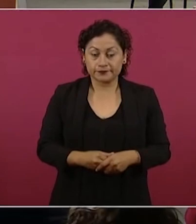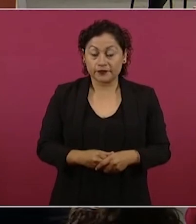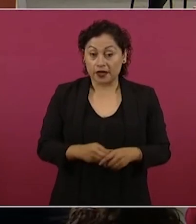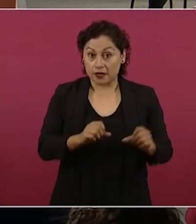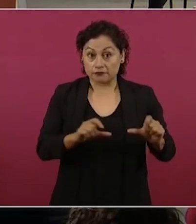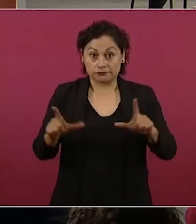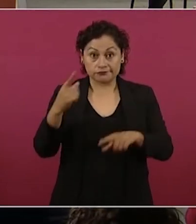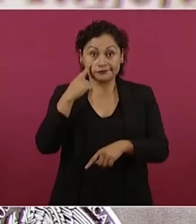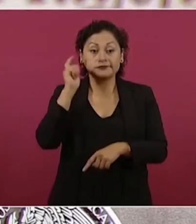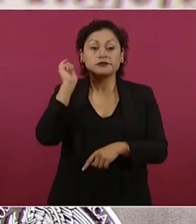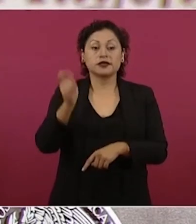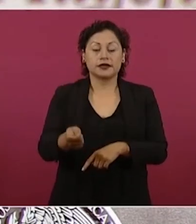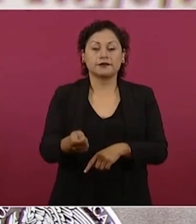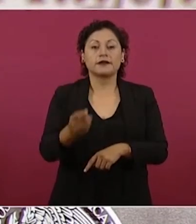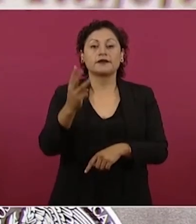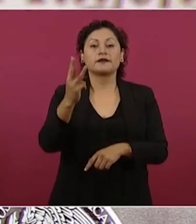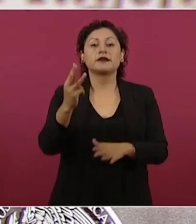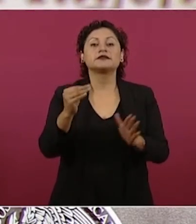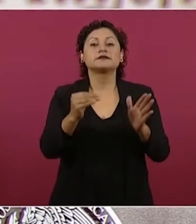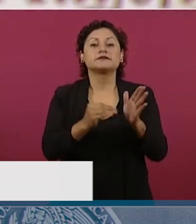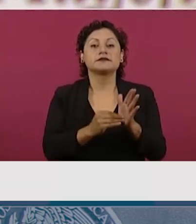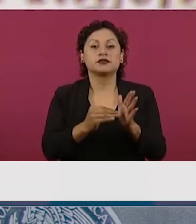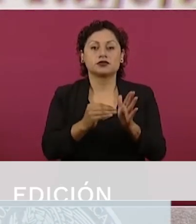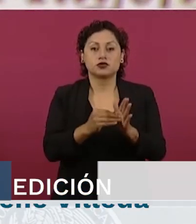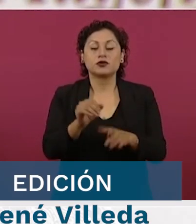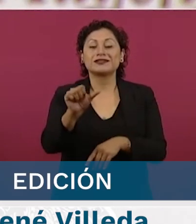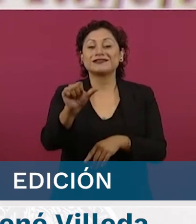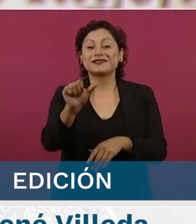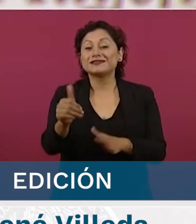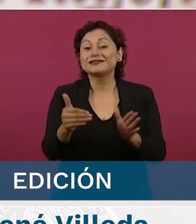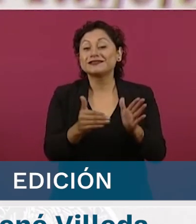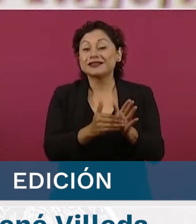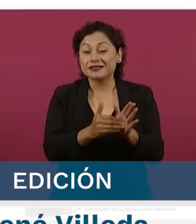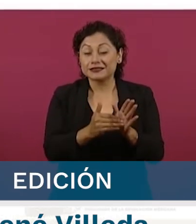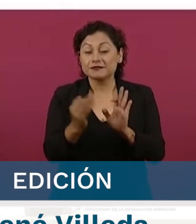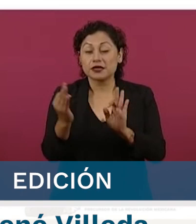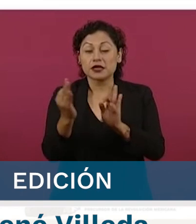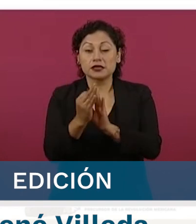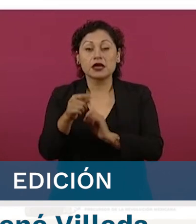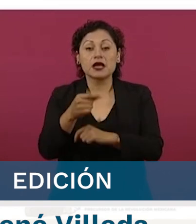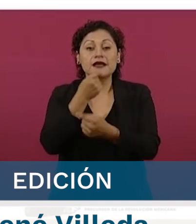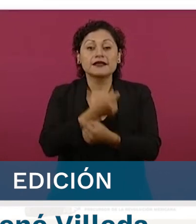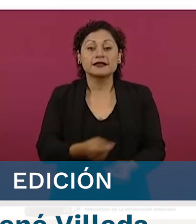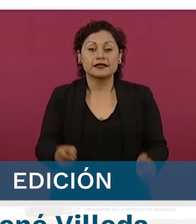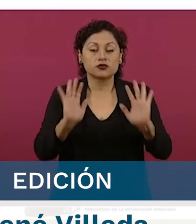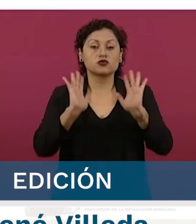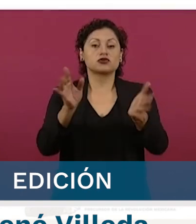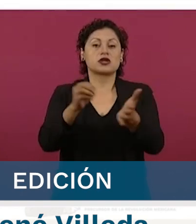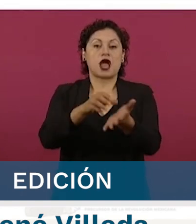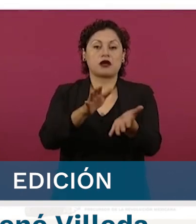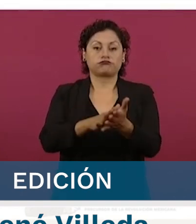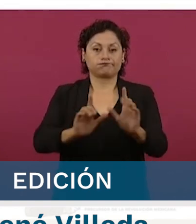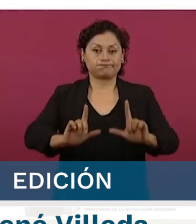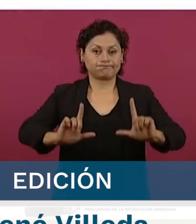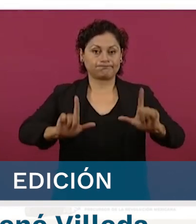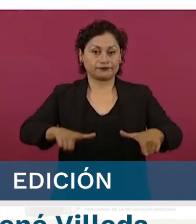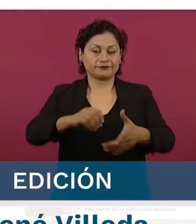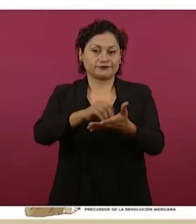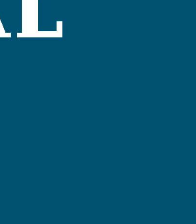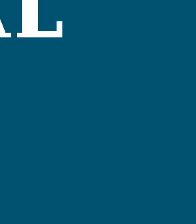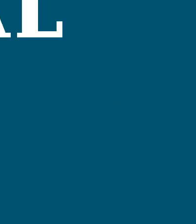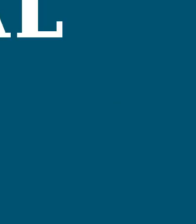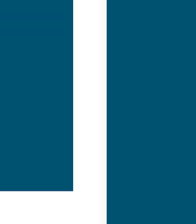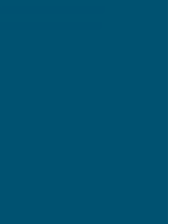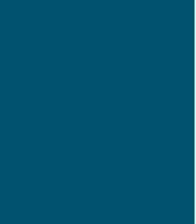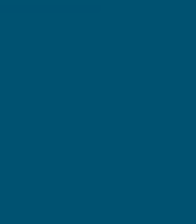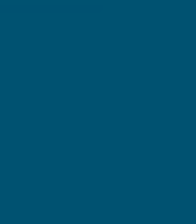tres millones, casi 16 mil niñas y niños que han sido registrados ya para la vacunación COVID en toda la República.